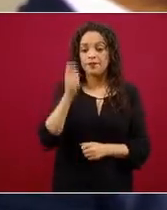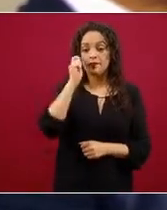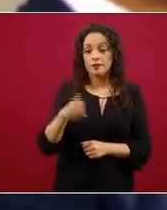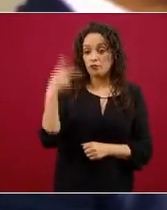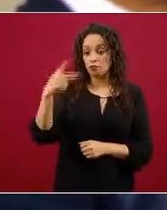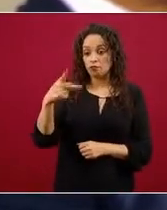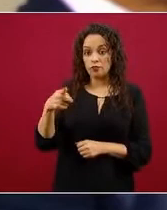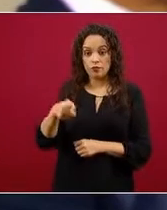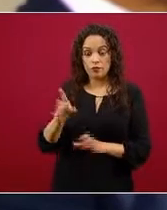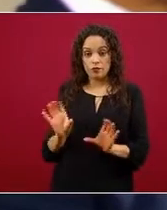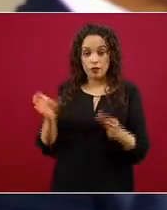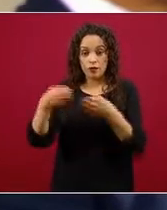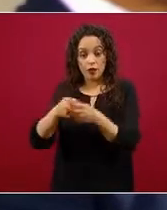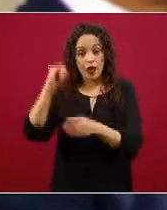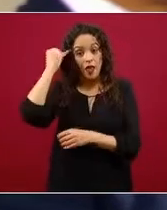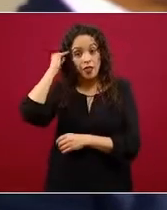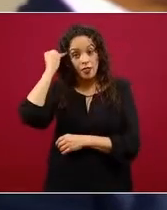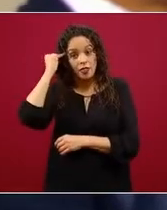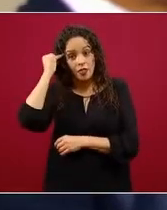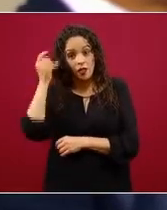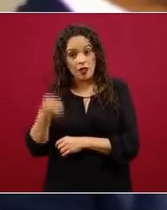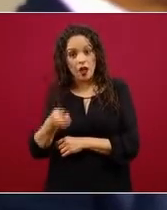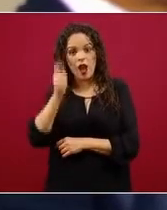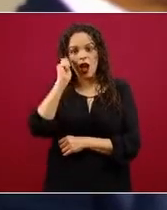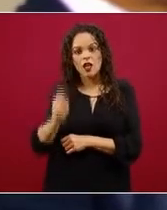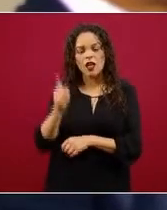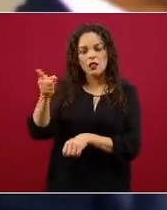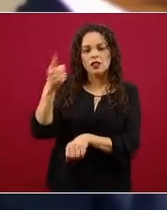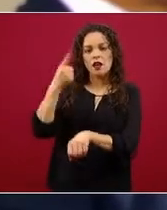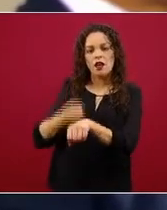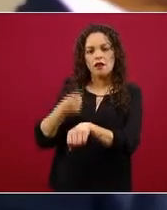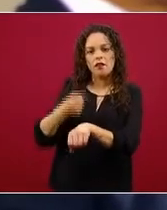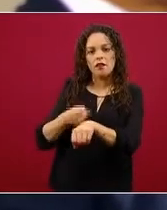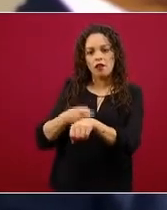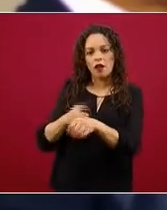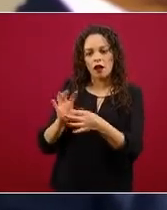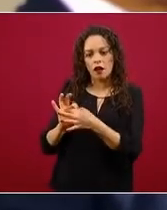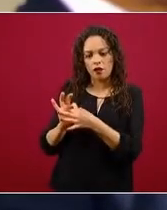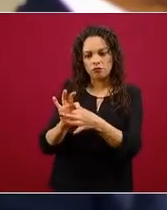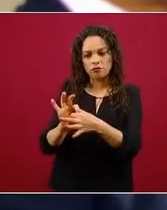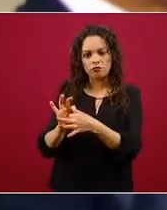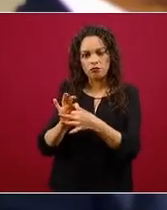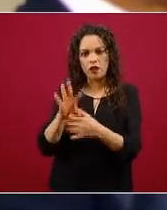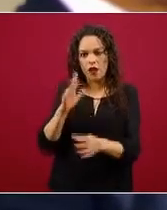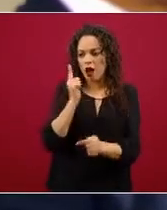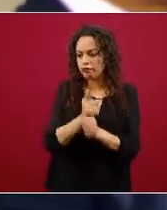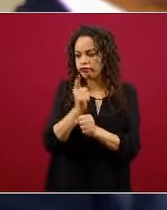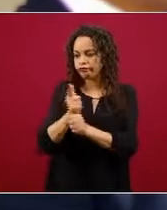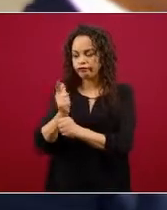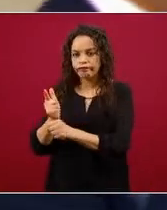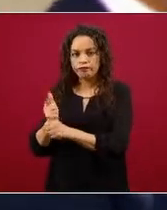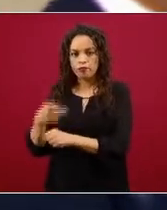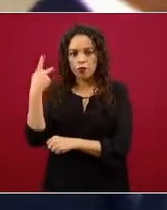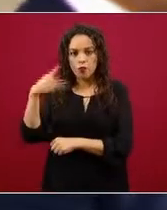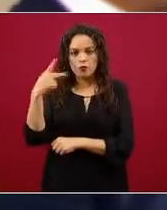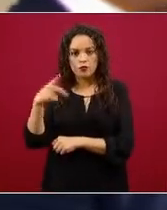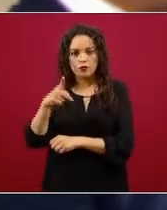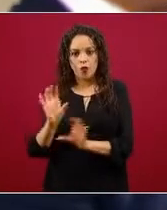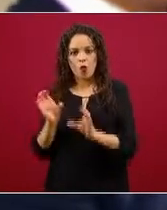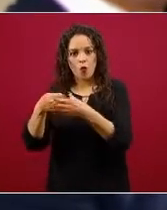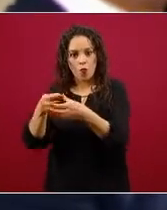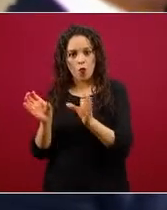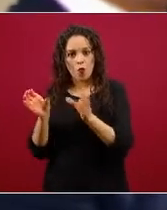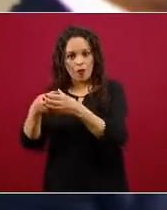indígena que han detectado, qué tipo de enfermedades asociadas han encontrado en las poblaciones indígenas